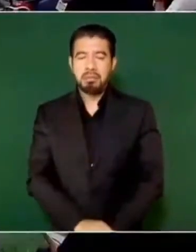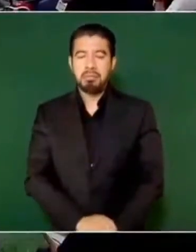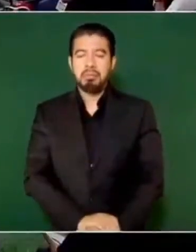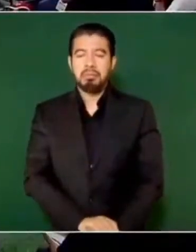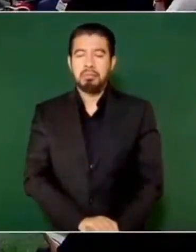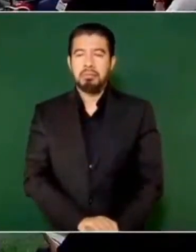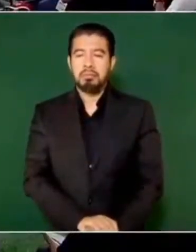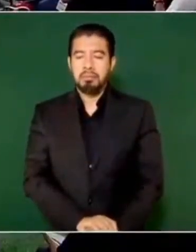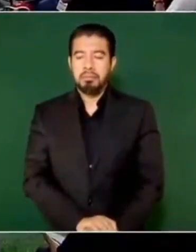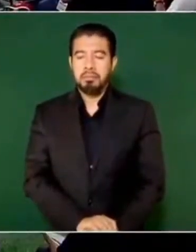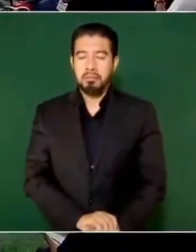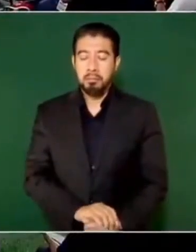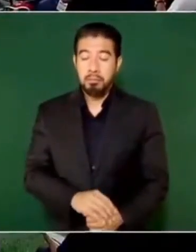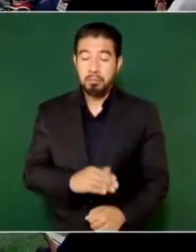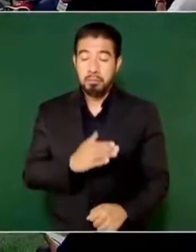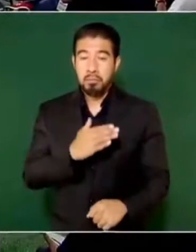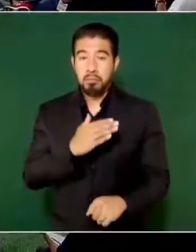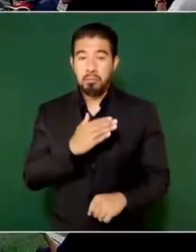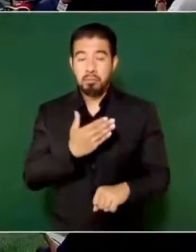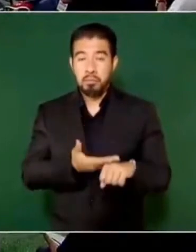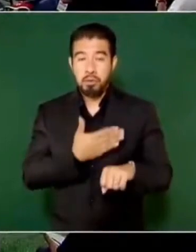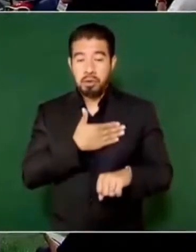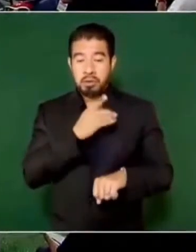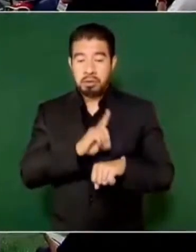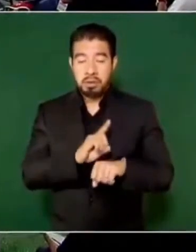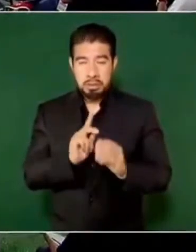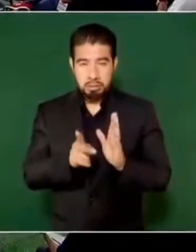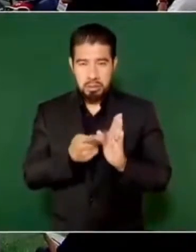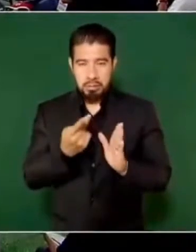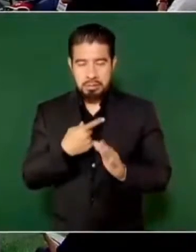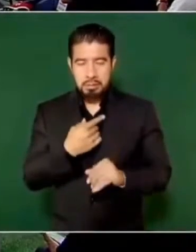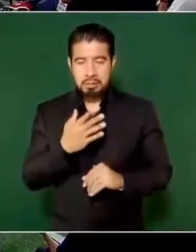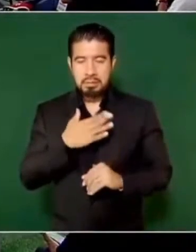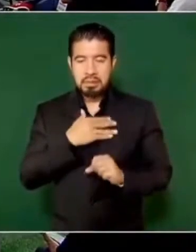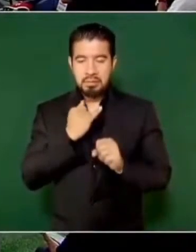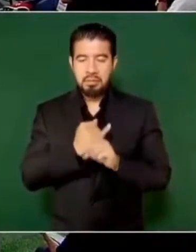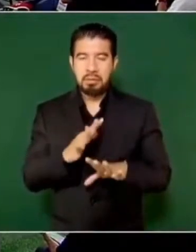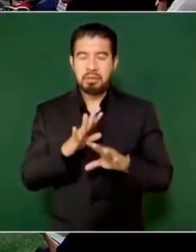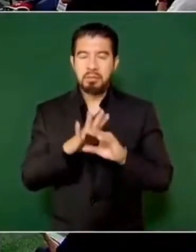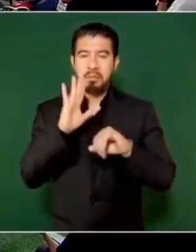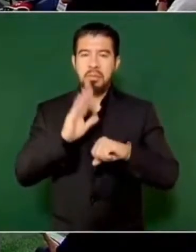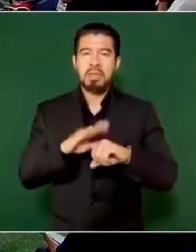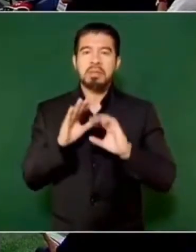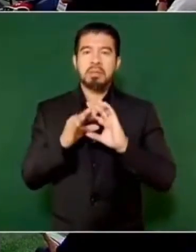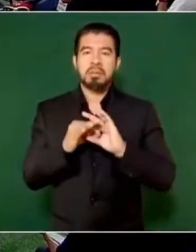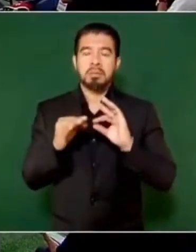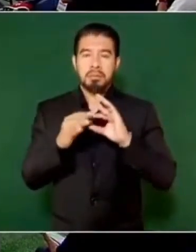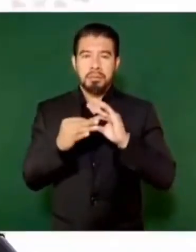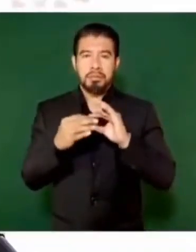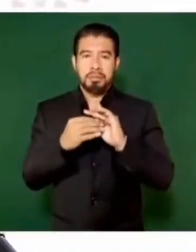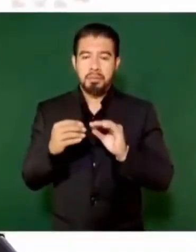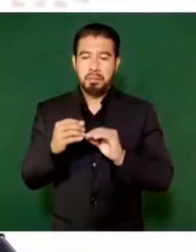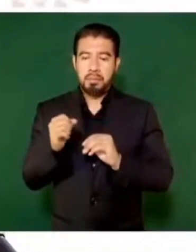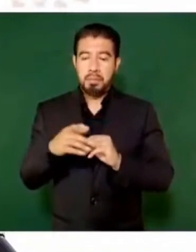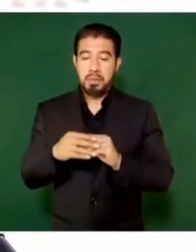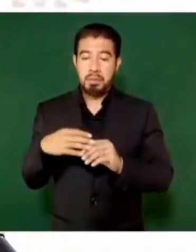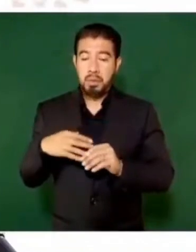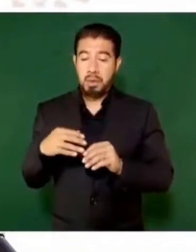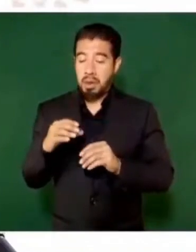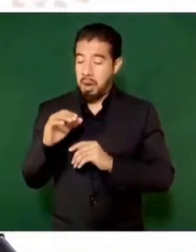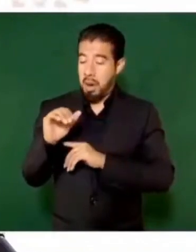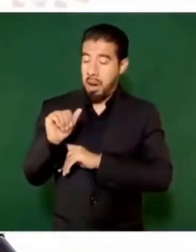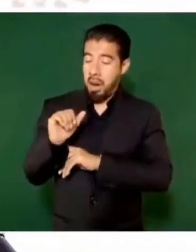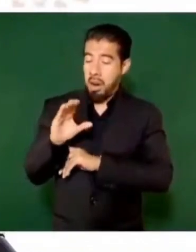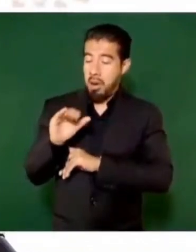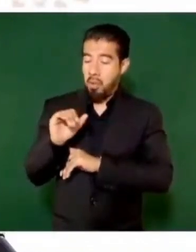Muy buenos días de nuevo, pues para dar mayor información en cuanto a la obra del acueducto, efectivamente lo